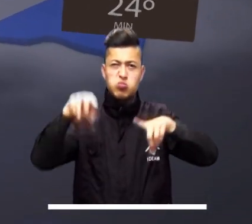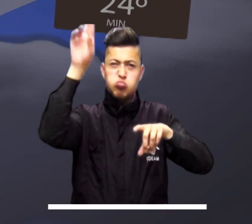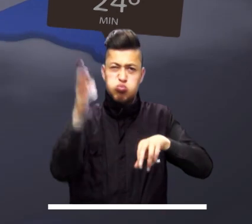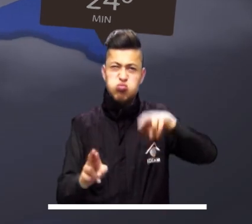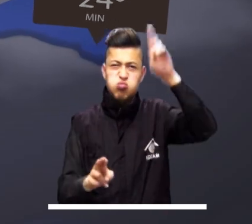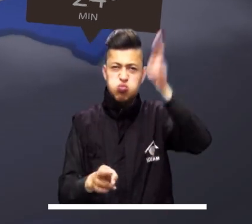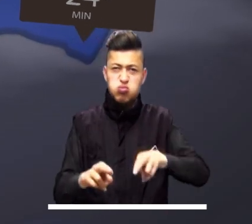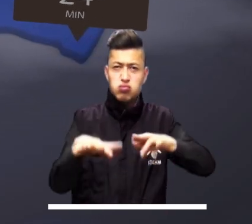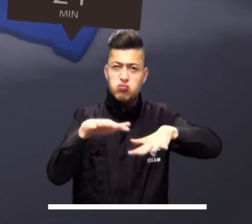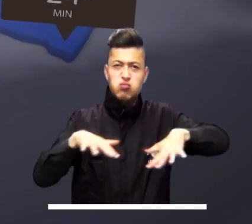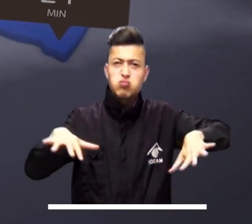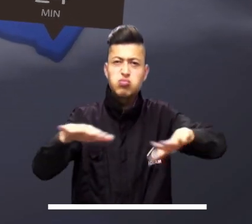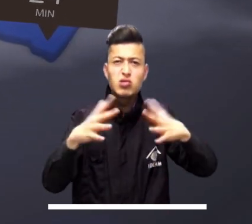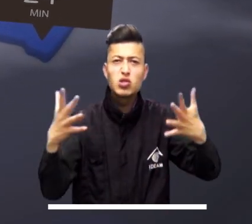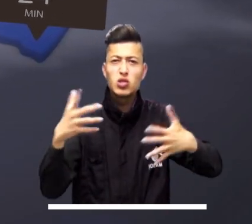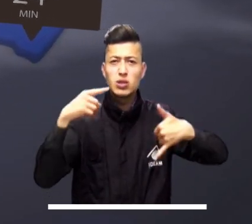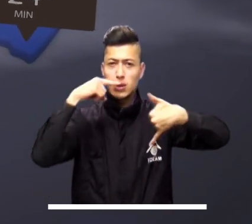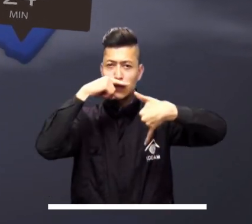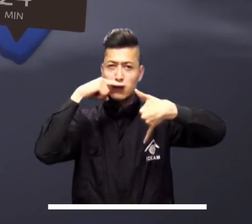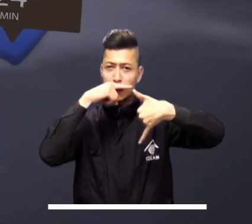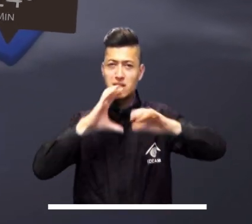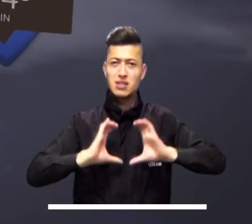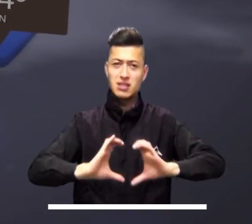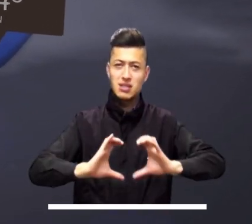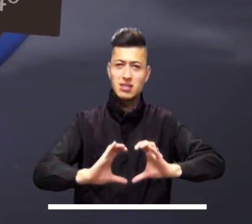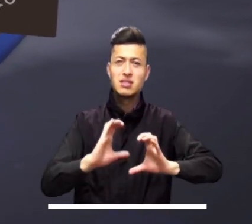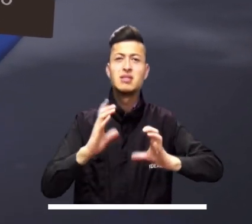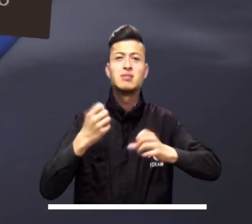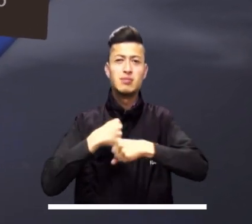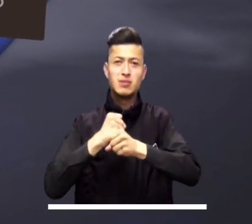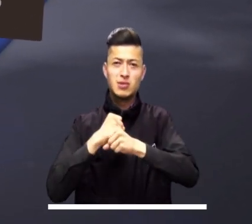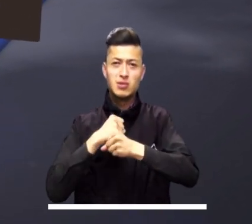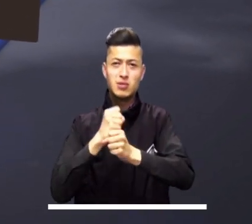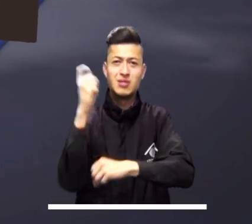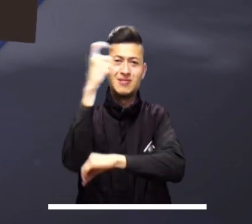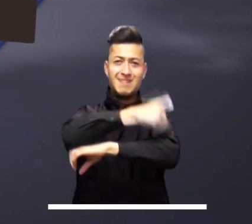eléctricas en sectores de Amazonas, Caquetá, Baupés y Futumayo.